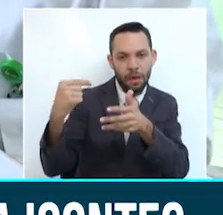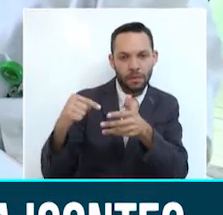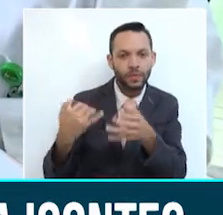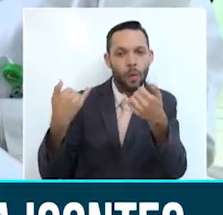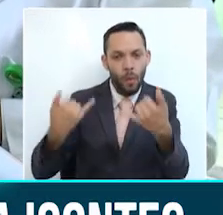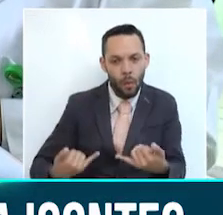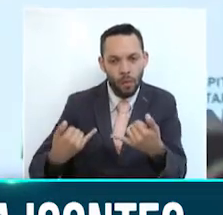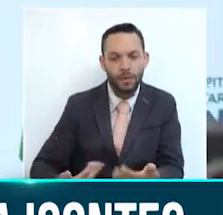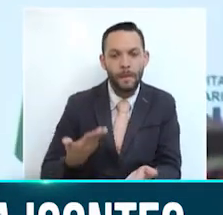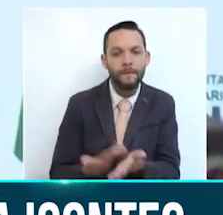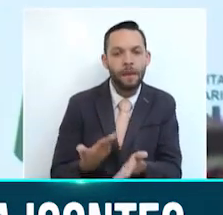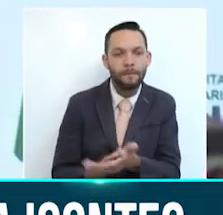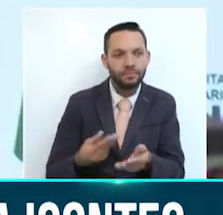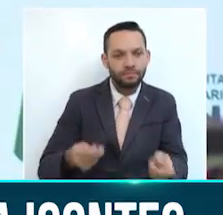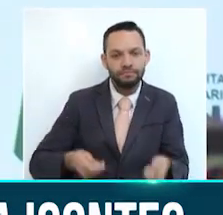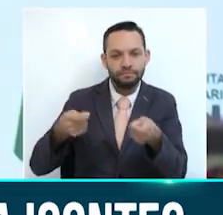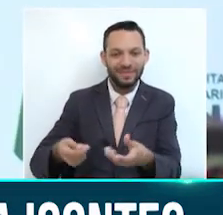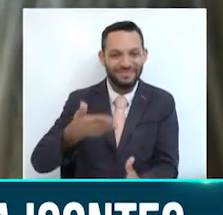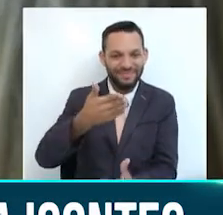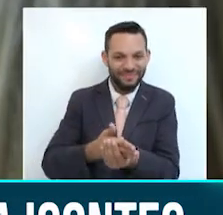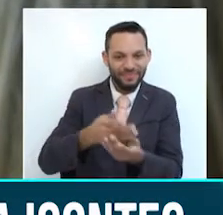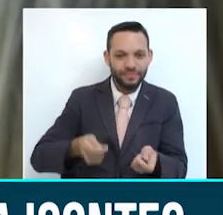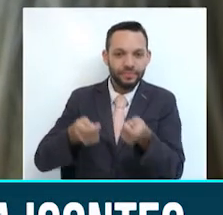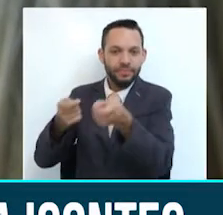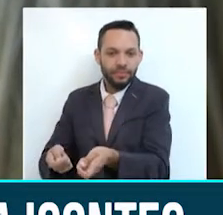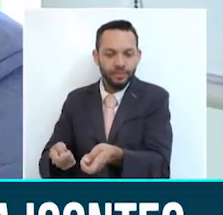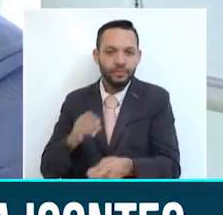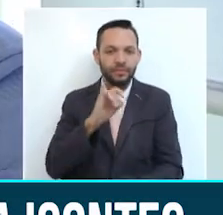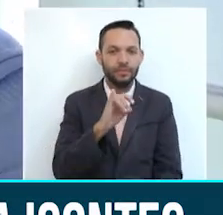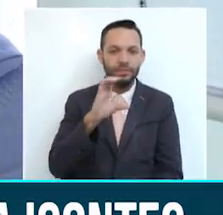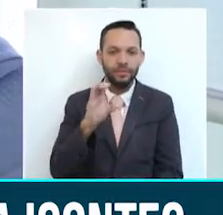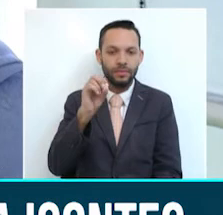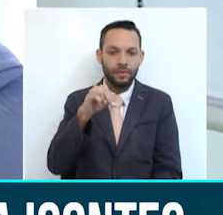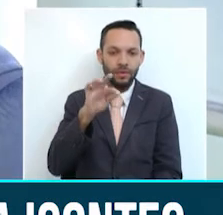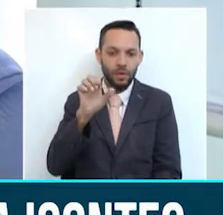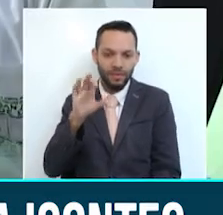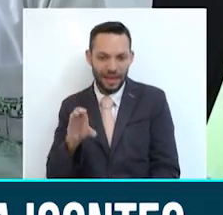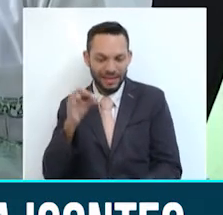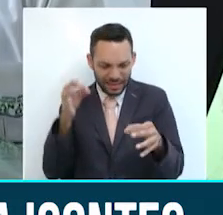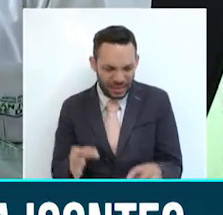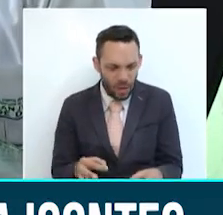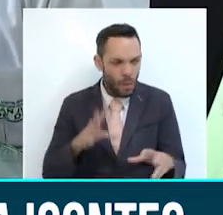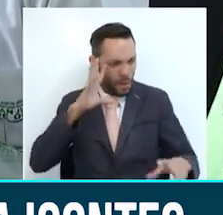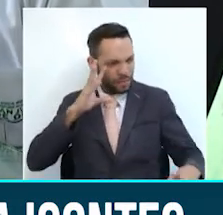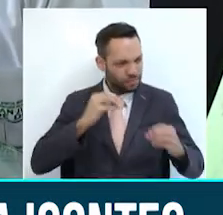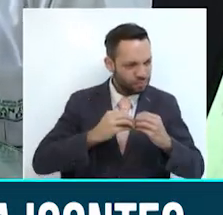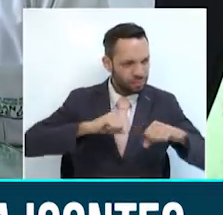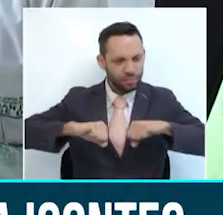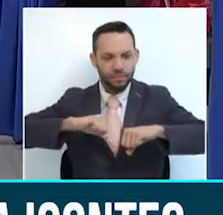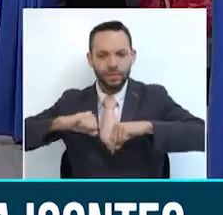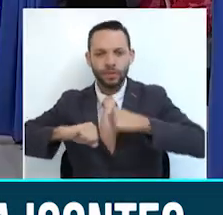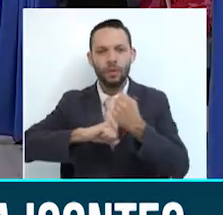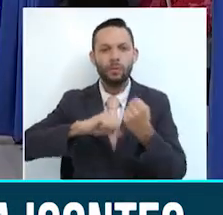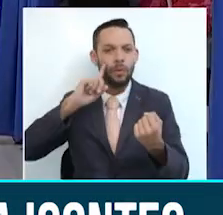oficial de documentos de otorgamiento al director nacional de Icontec, ratificando así el compromiso que se tiene desde el gobierno seccional,